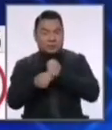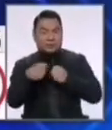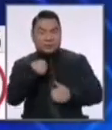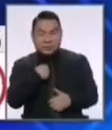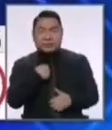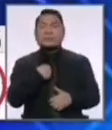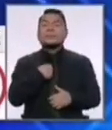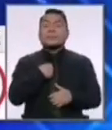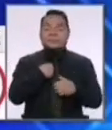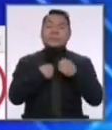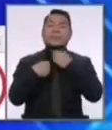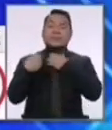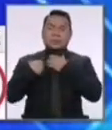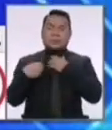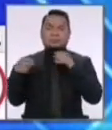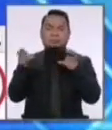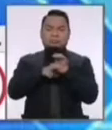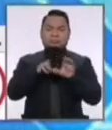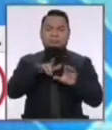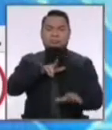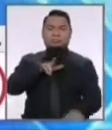cogeré mi avión,